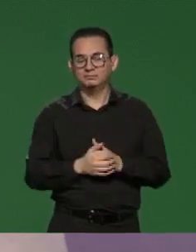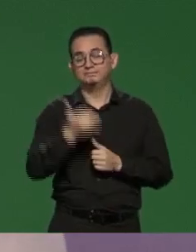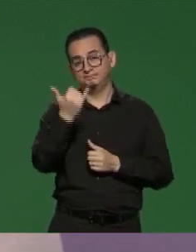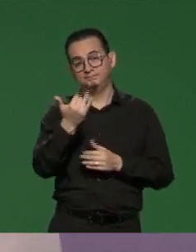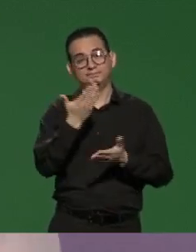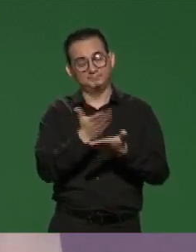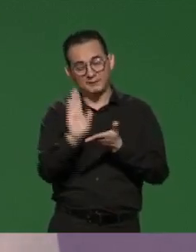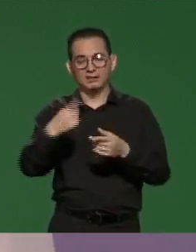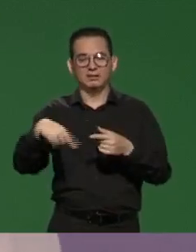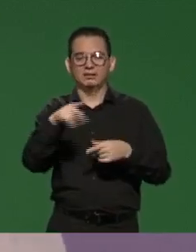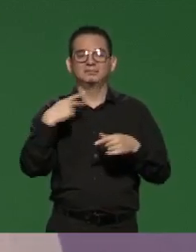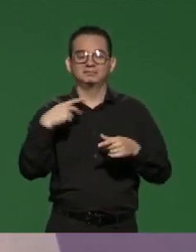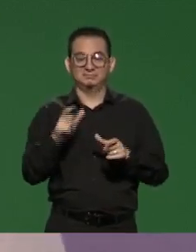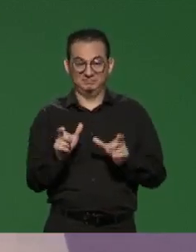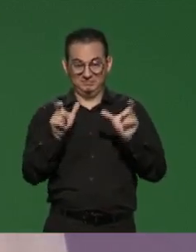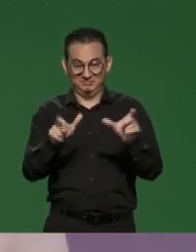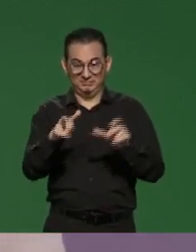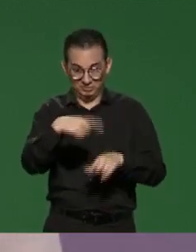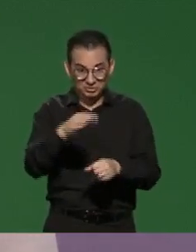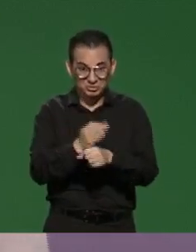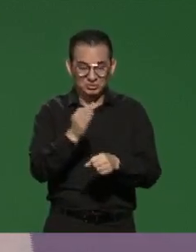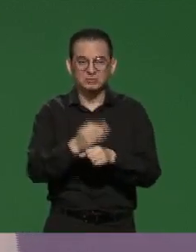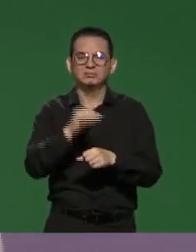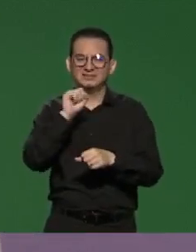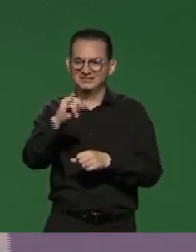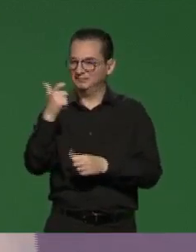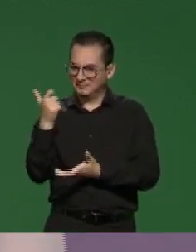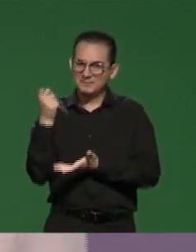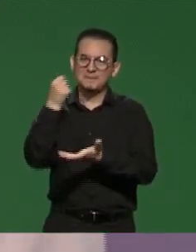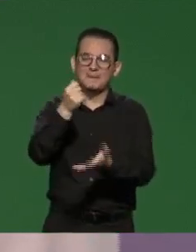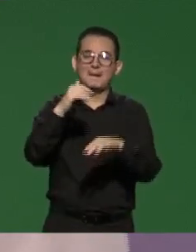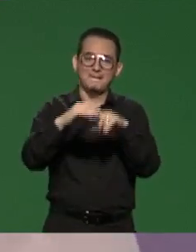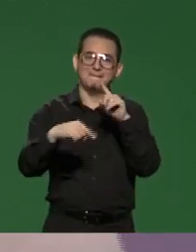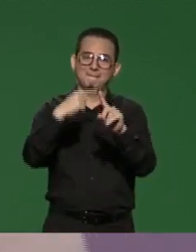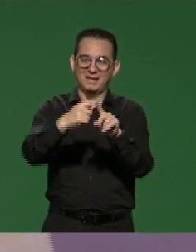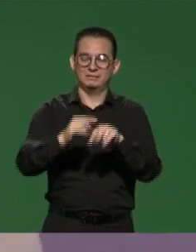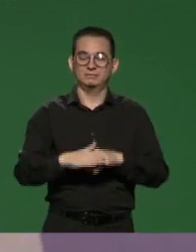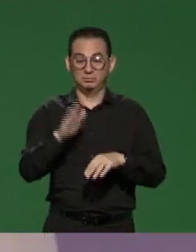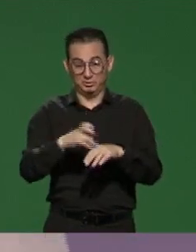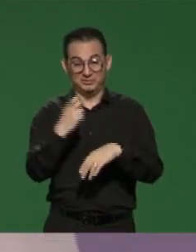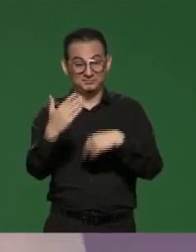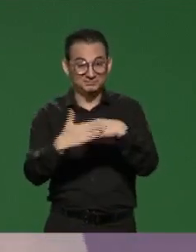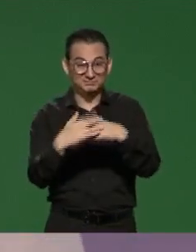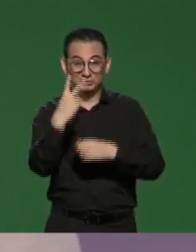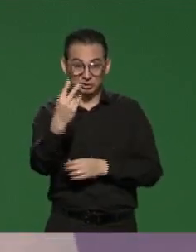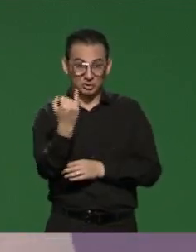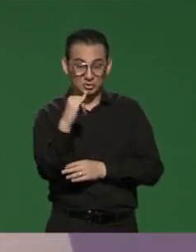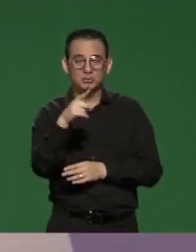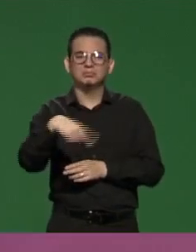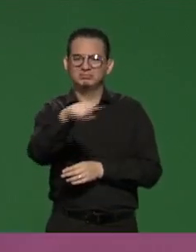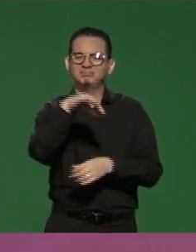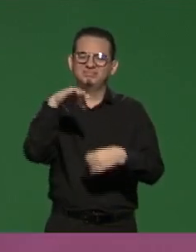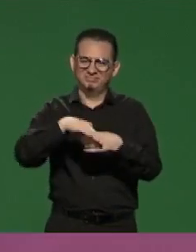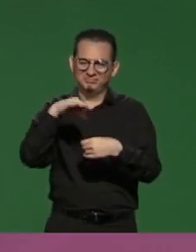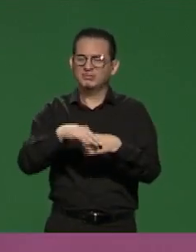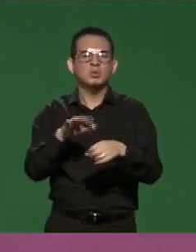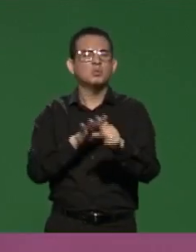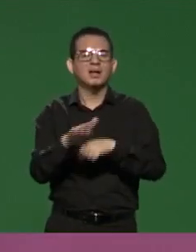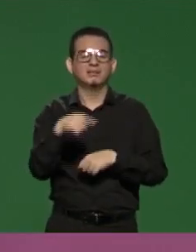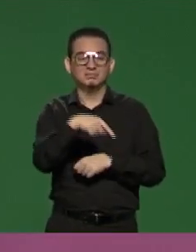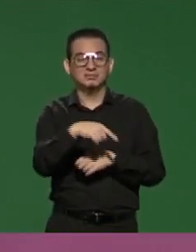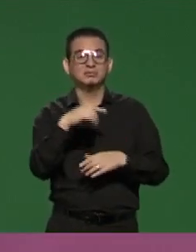seguridad, que es nuestra prioridad, tenga presupuesto. Por eso este 2 de junio les invito a votar contra los políticos